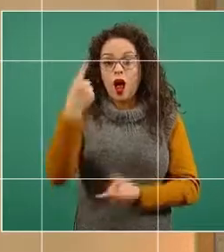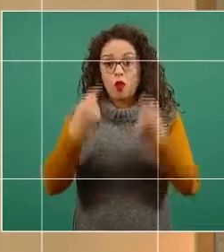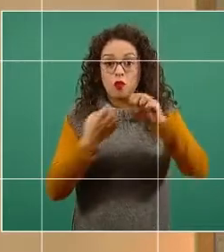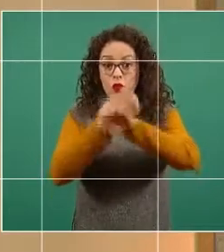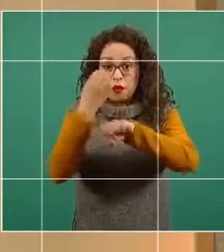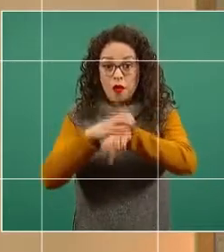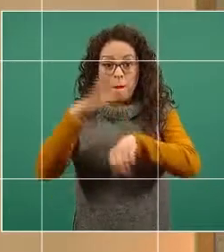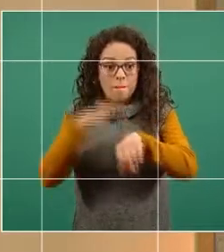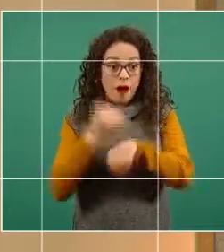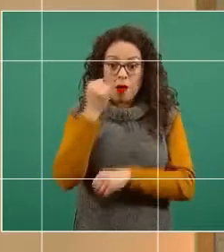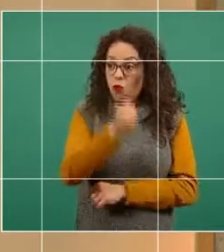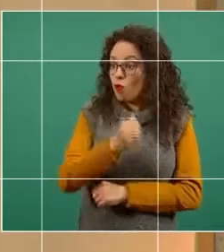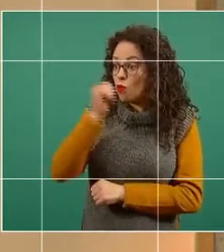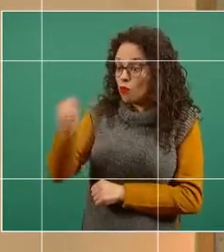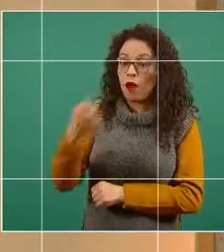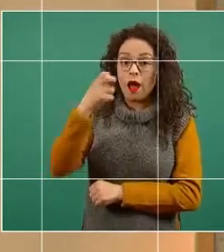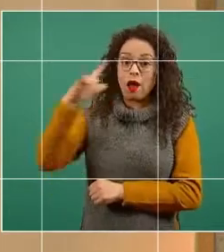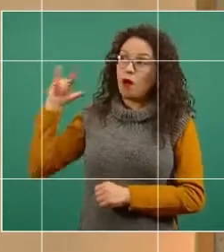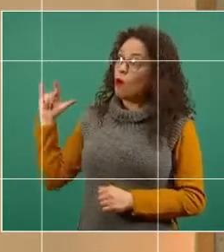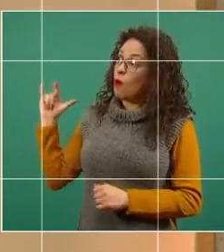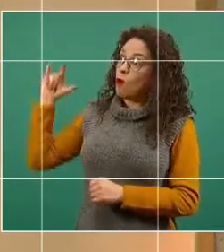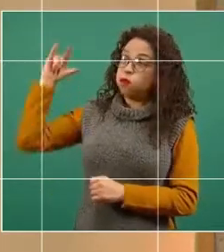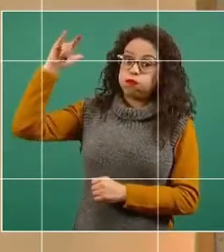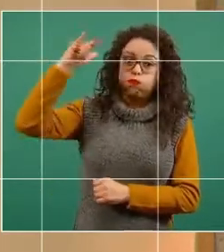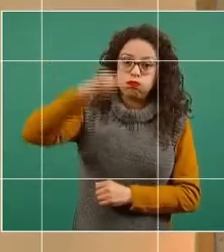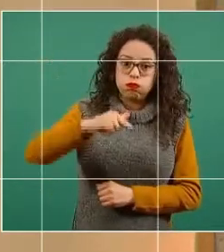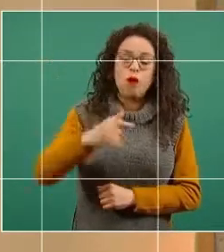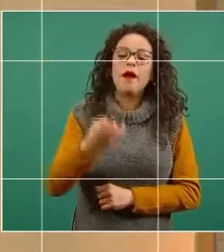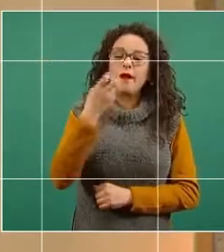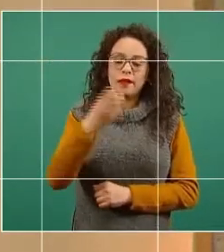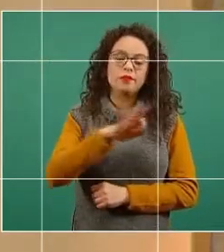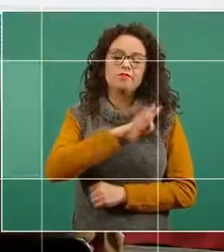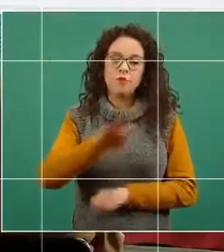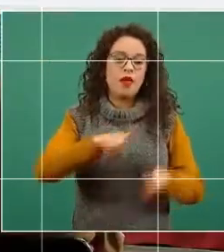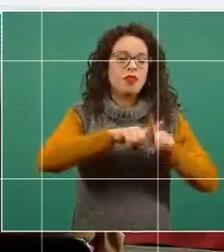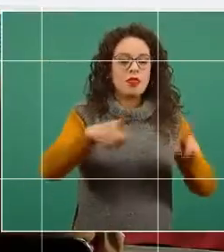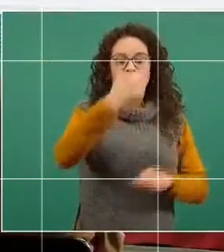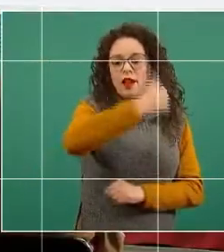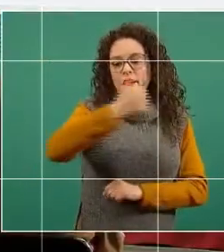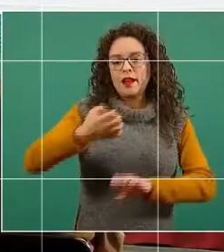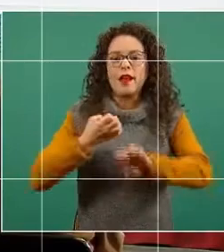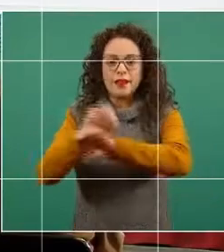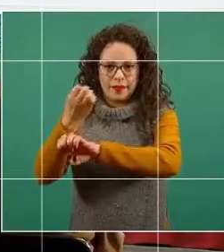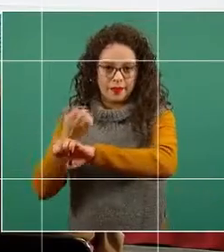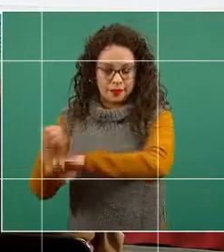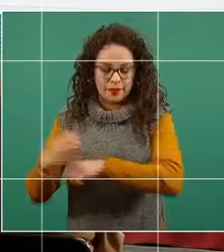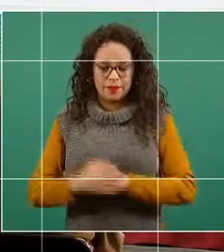terrestre del biológico también pudo haber sido diferente. La siguiente.